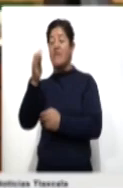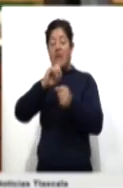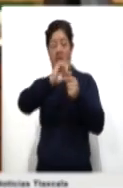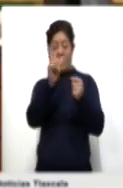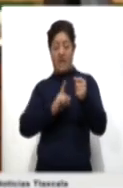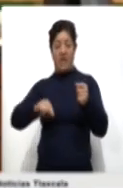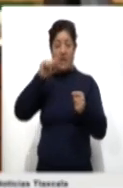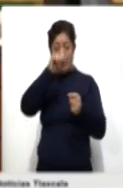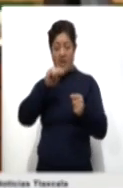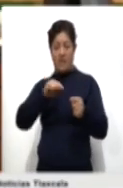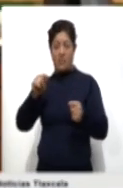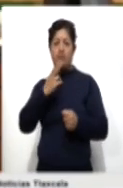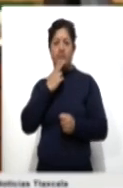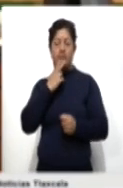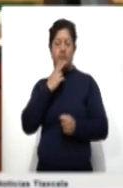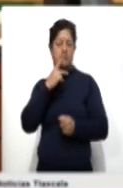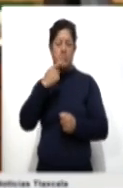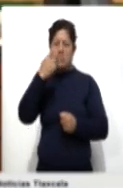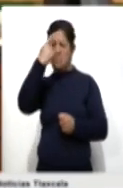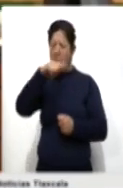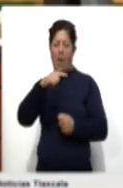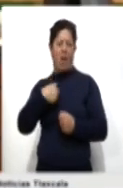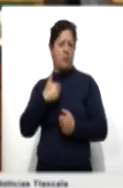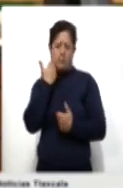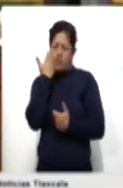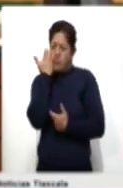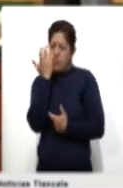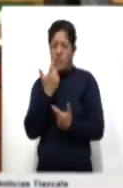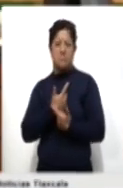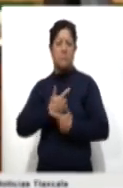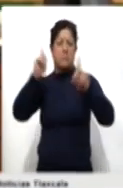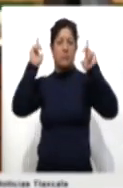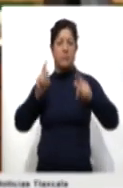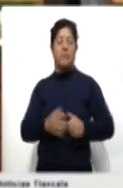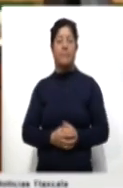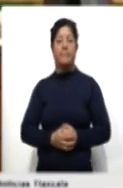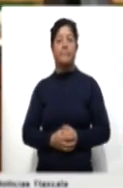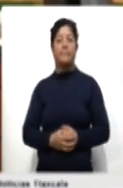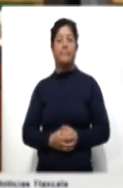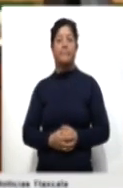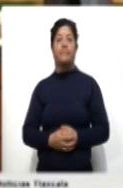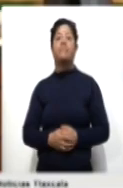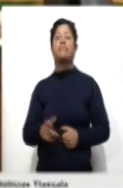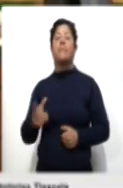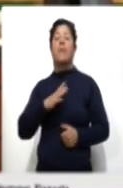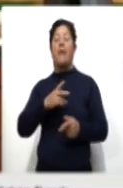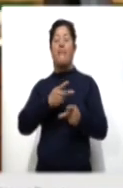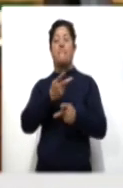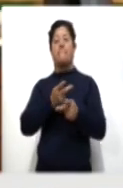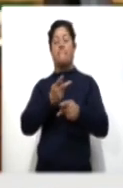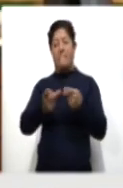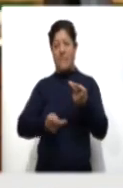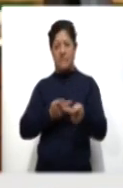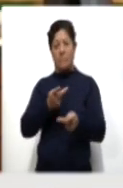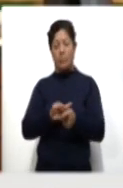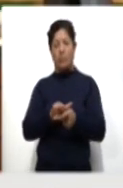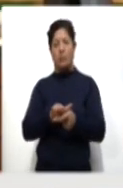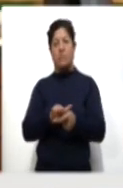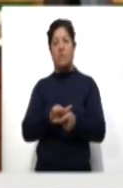ser utilizada para todos nuestros trámites correspondientes, ya sea pasaporte, ya sea